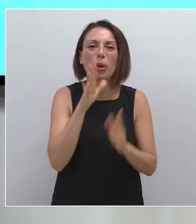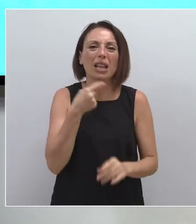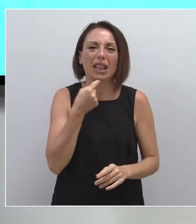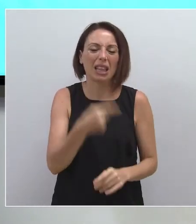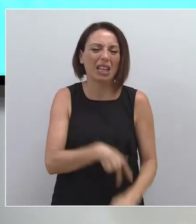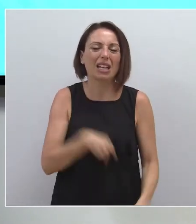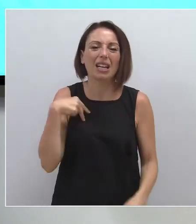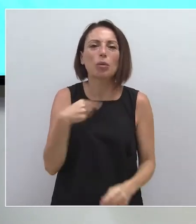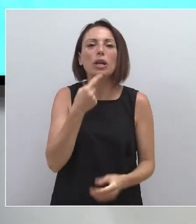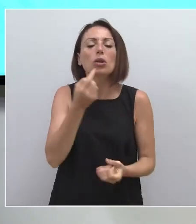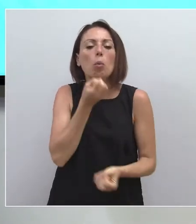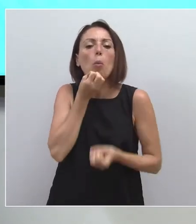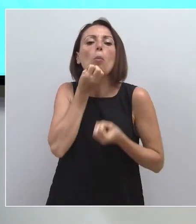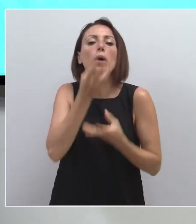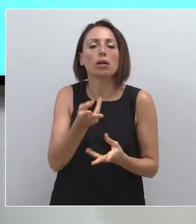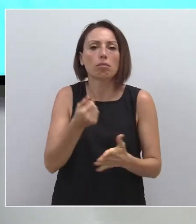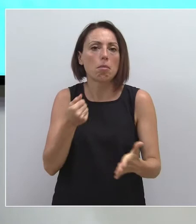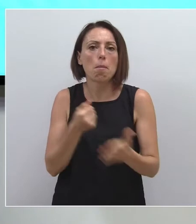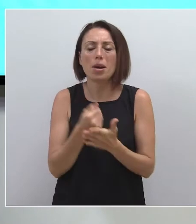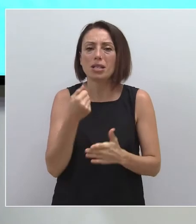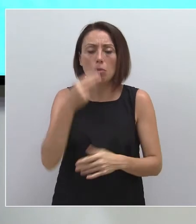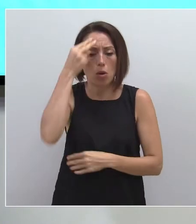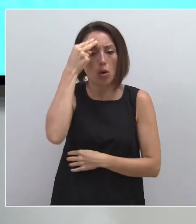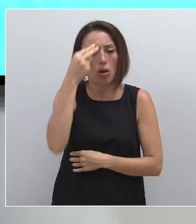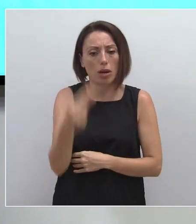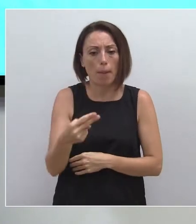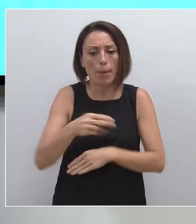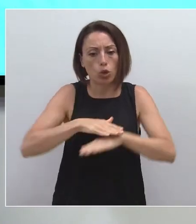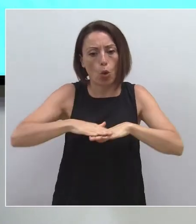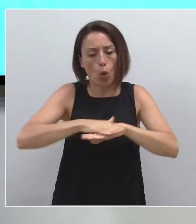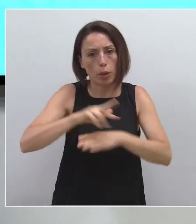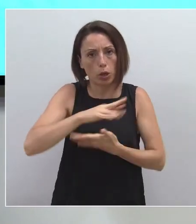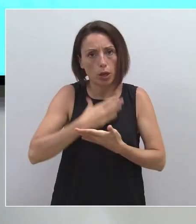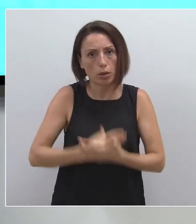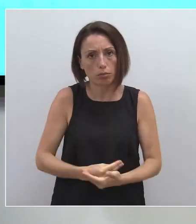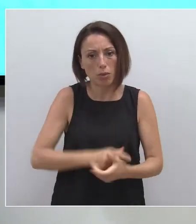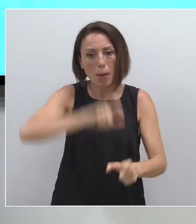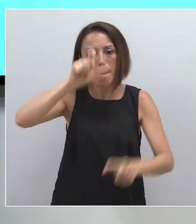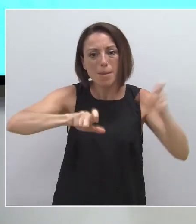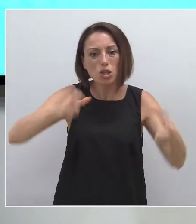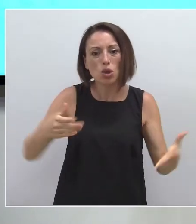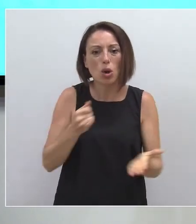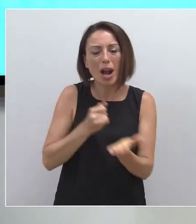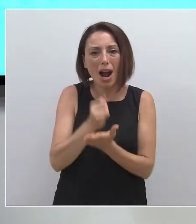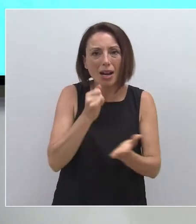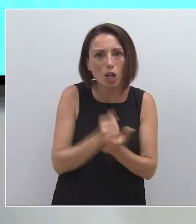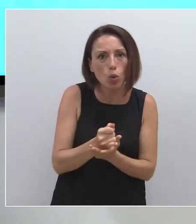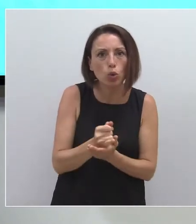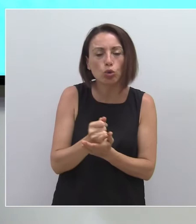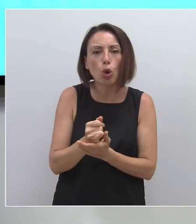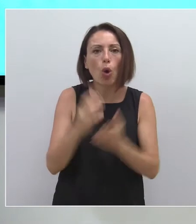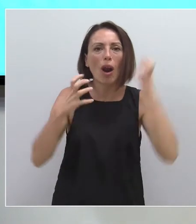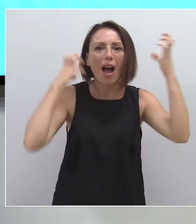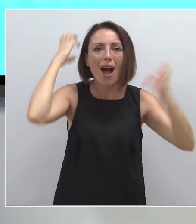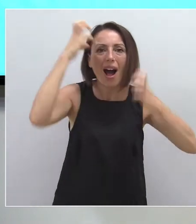absoluto. Por eso quiero trasladar mi máximo respeto por parte del Gobierno hacia todos estos agricultores, estos ganaderos, todos estos